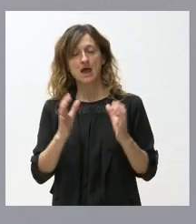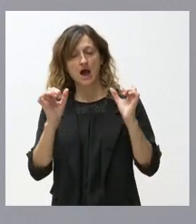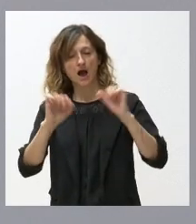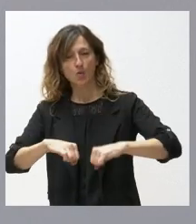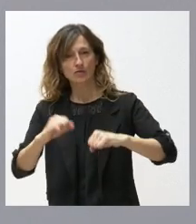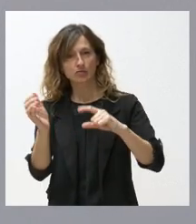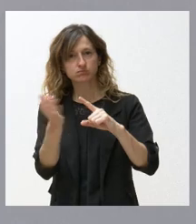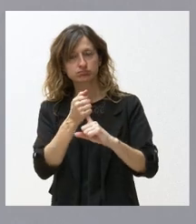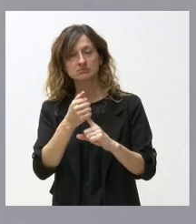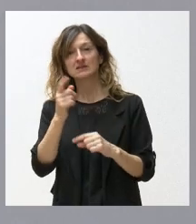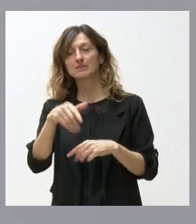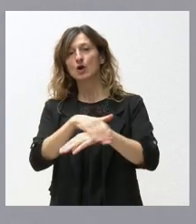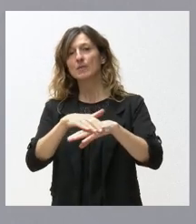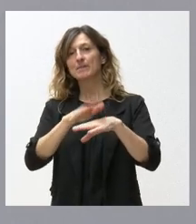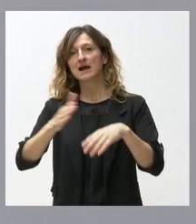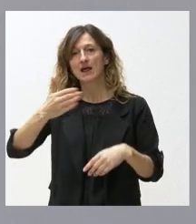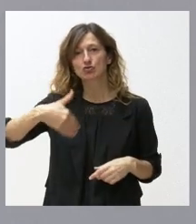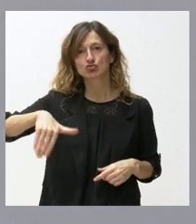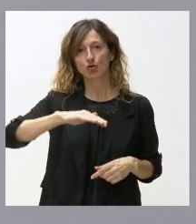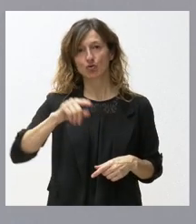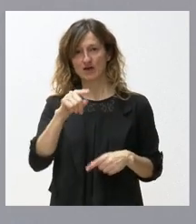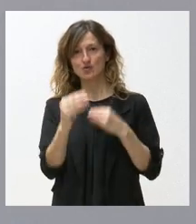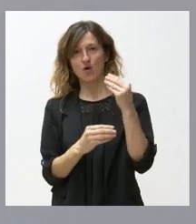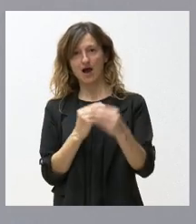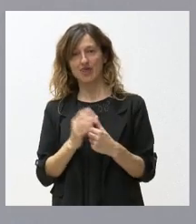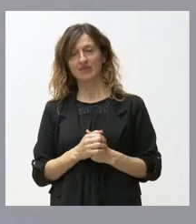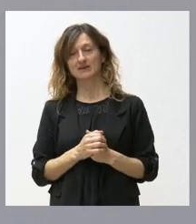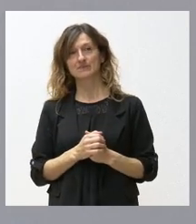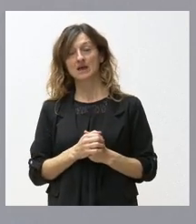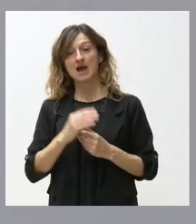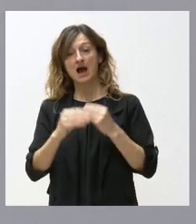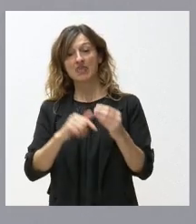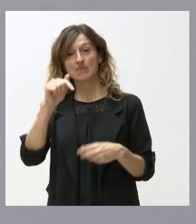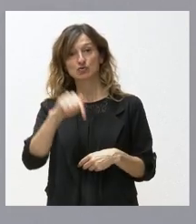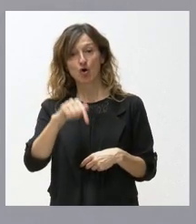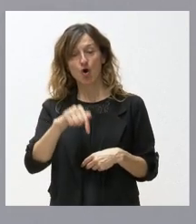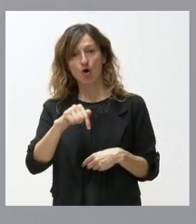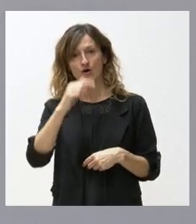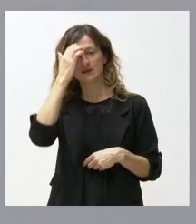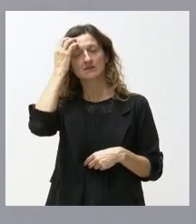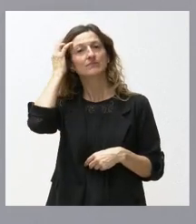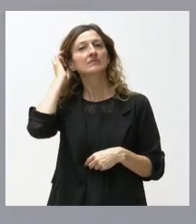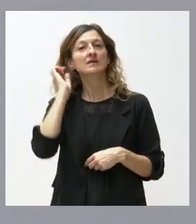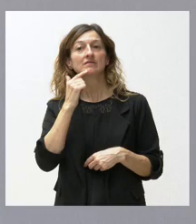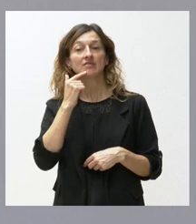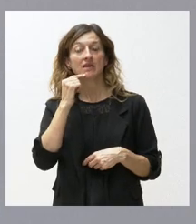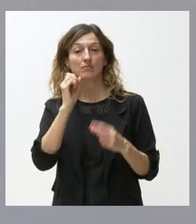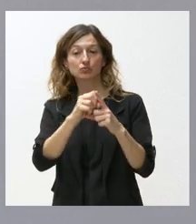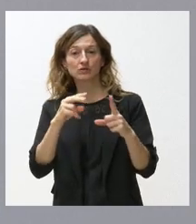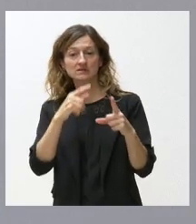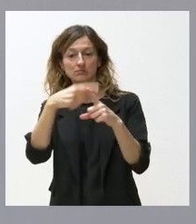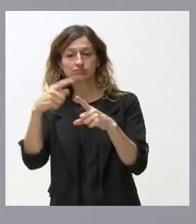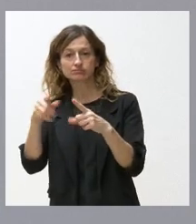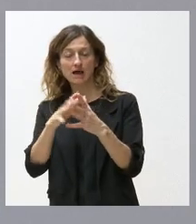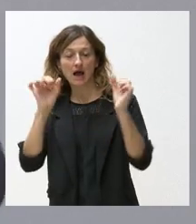gobernar para todos. Y esto es lo que estamos haciendo. Lo que hacemos hoy son muchos los acuerdos de muy distinta perspectiva que se aprueban en este